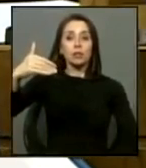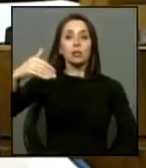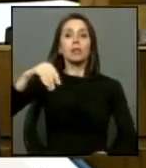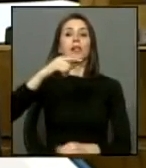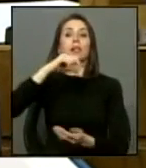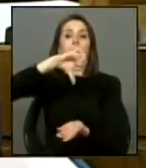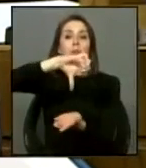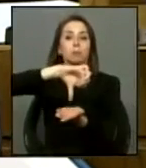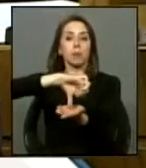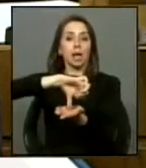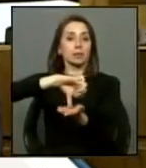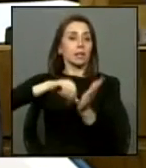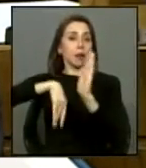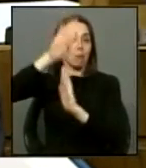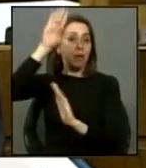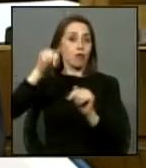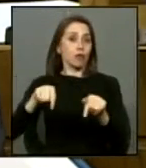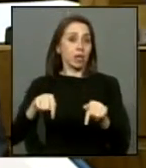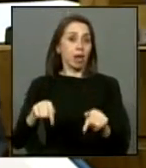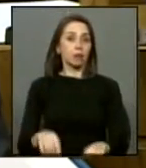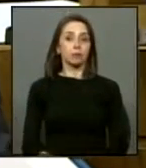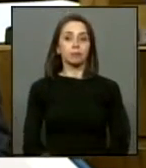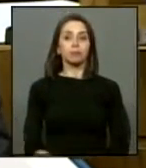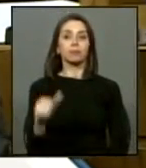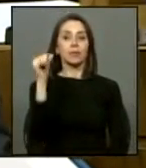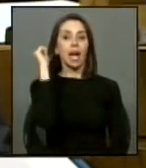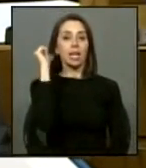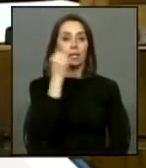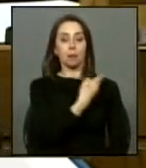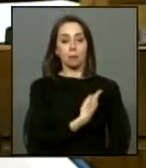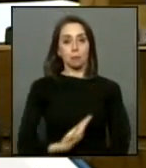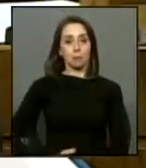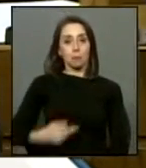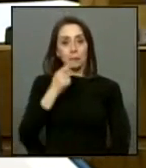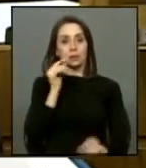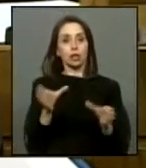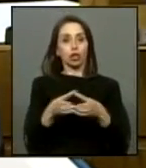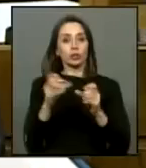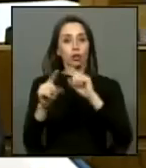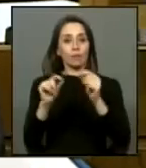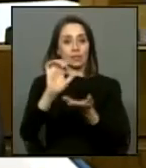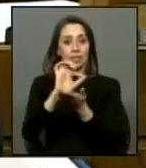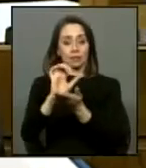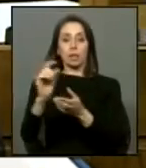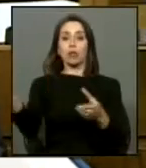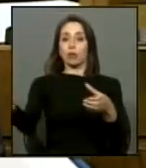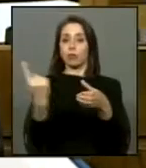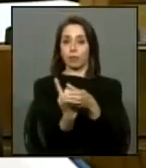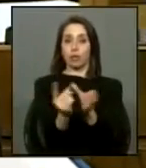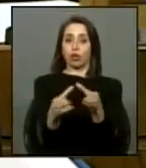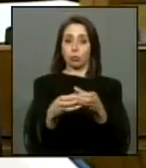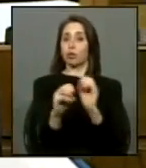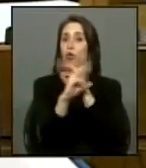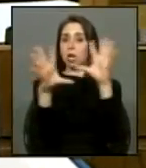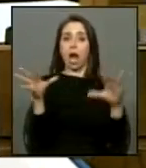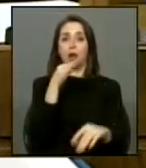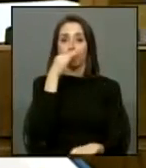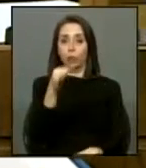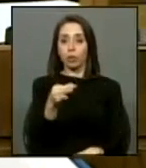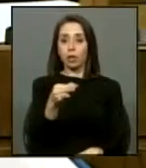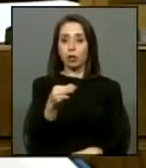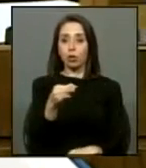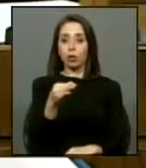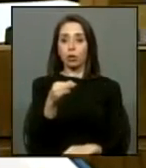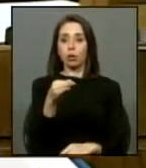país casi en su gran mayoría ayer el presidente del consejo de defensa del estado fue clarísimo y me atrevo a decir que en el